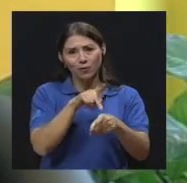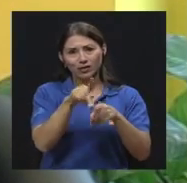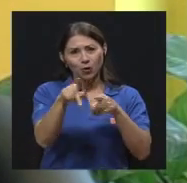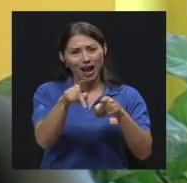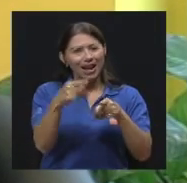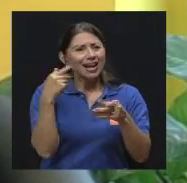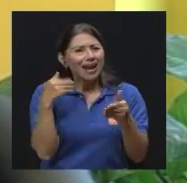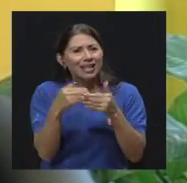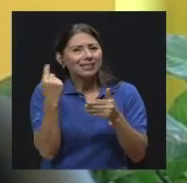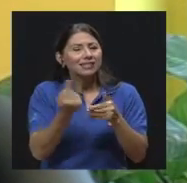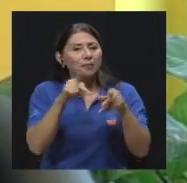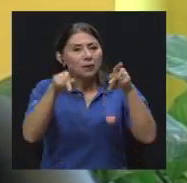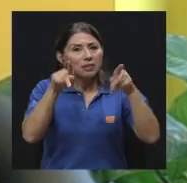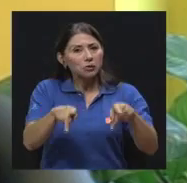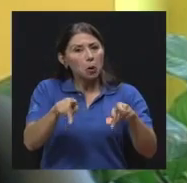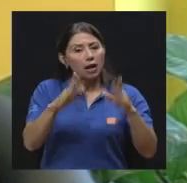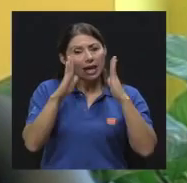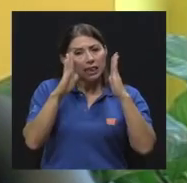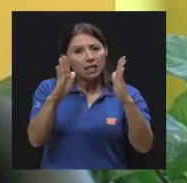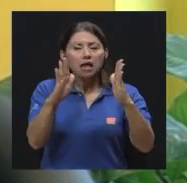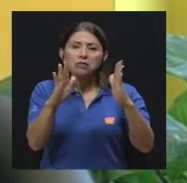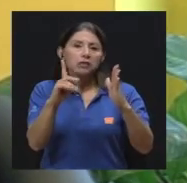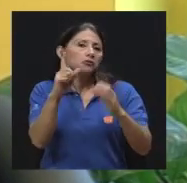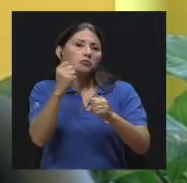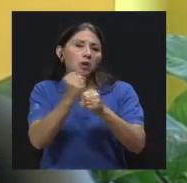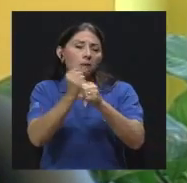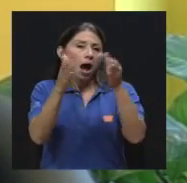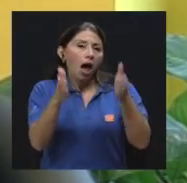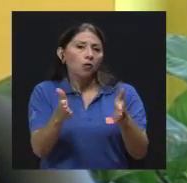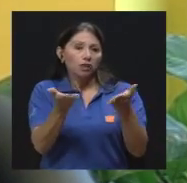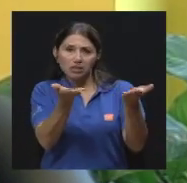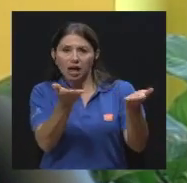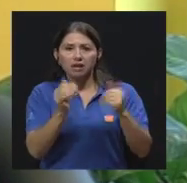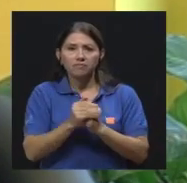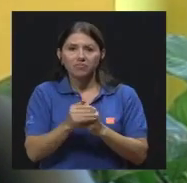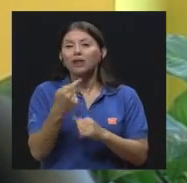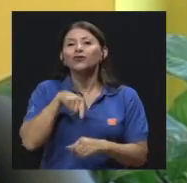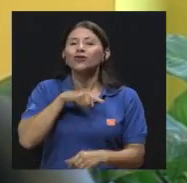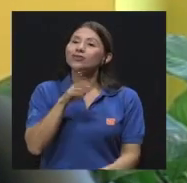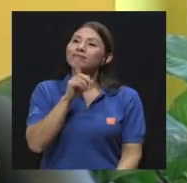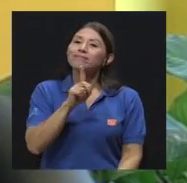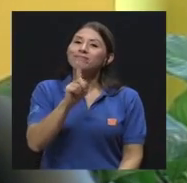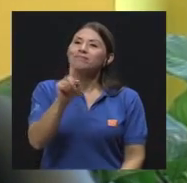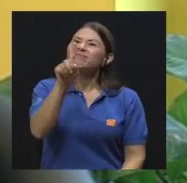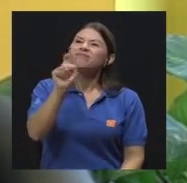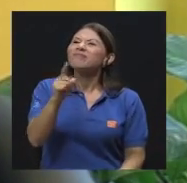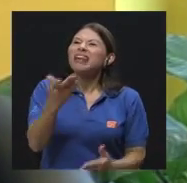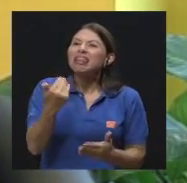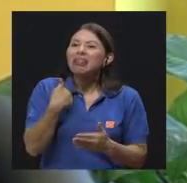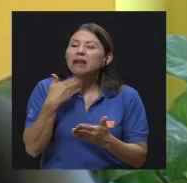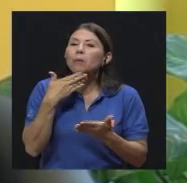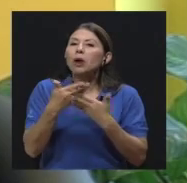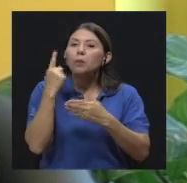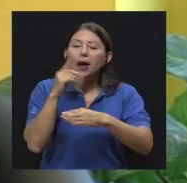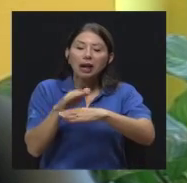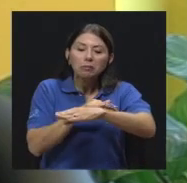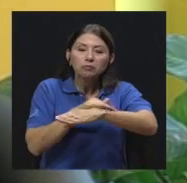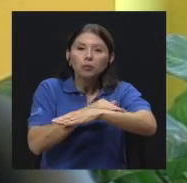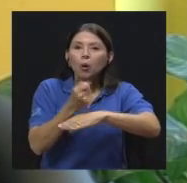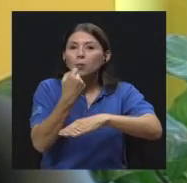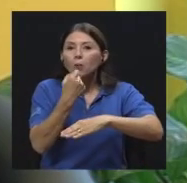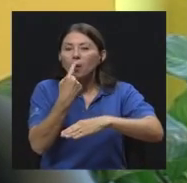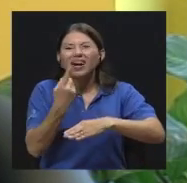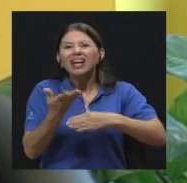un trabajador que está ahí y que hay que tener para los hongos. Generalmente nos dan